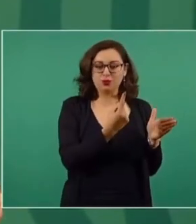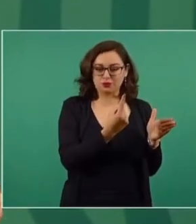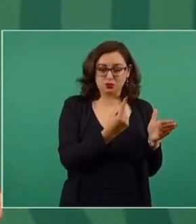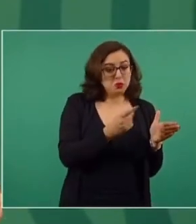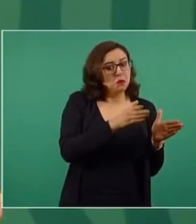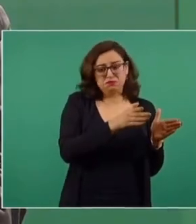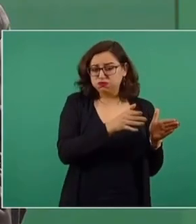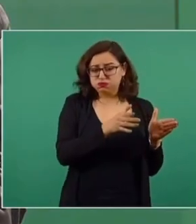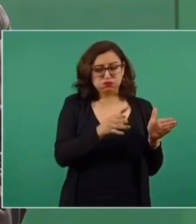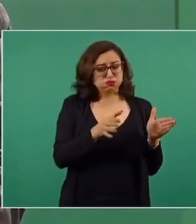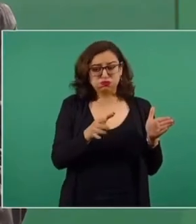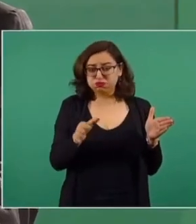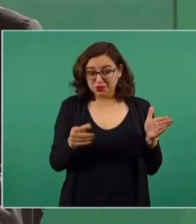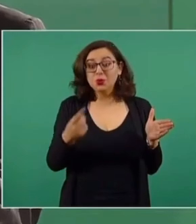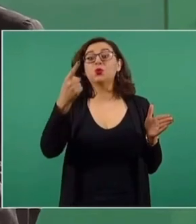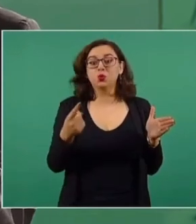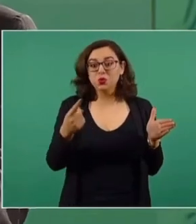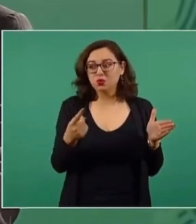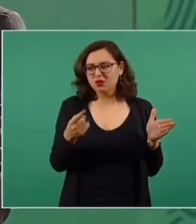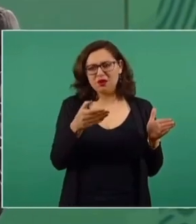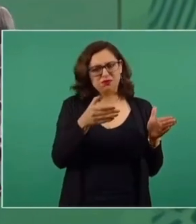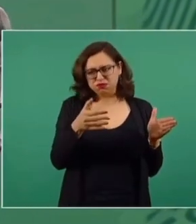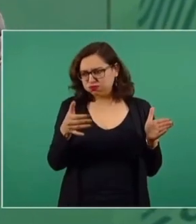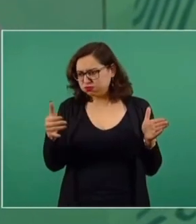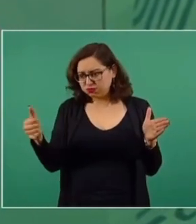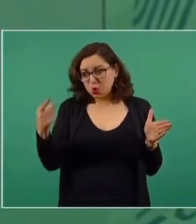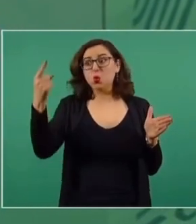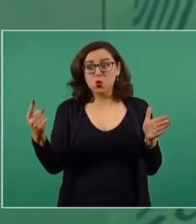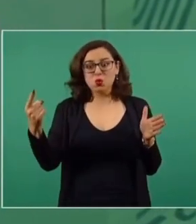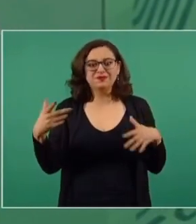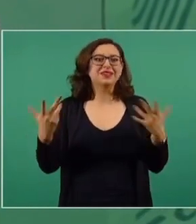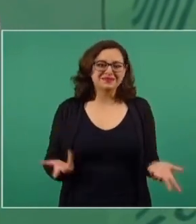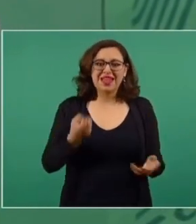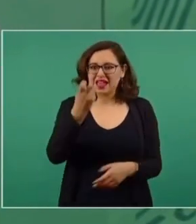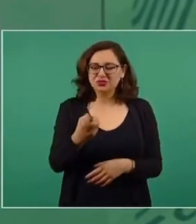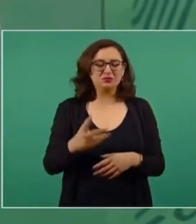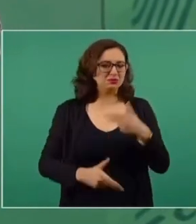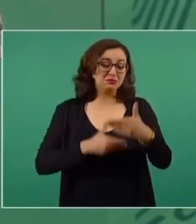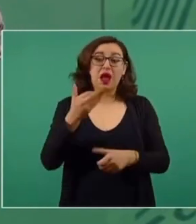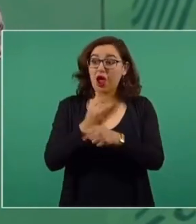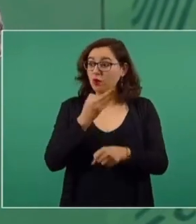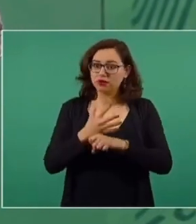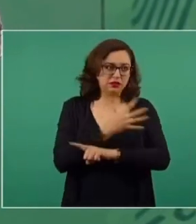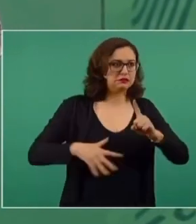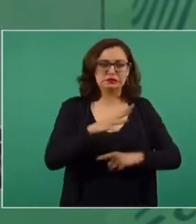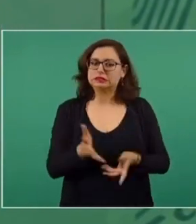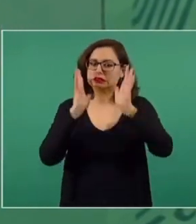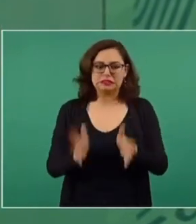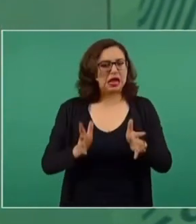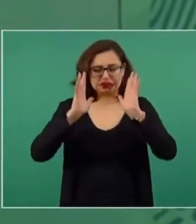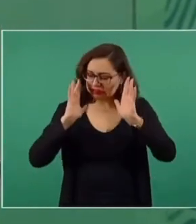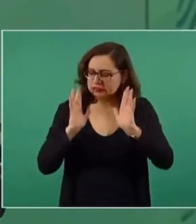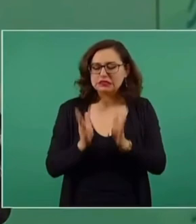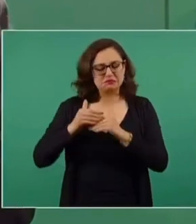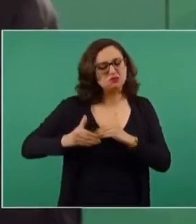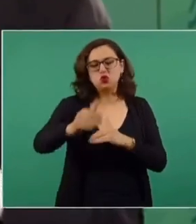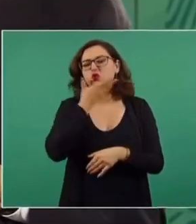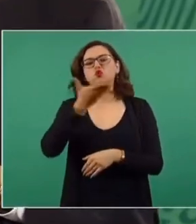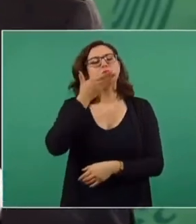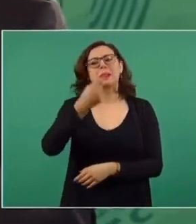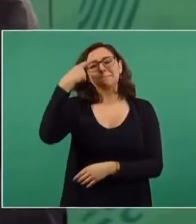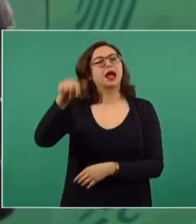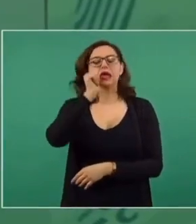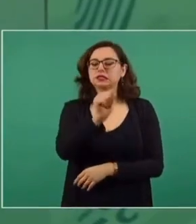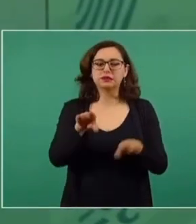democracia en el país. Entonces ahora hay condiciones inmejorables para que se establezca la democracia. El hábito democracia,